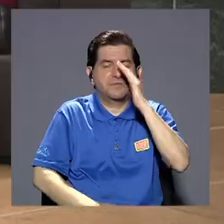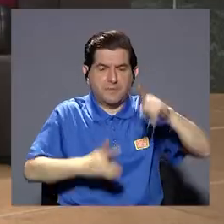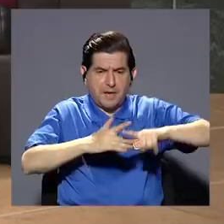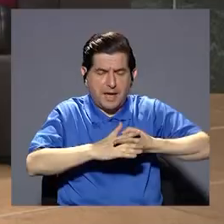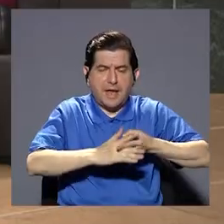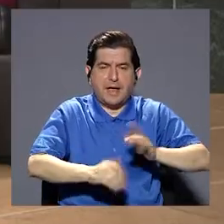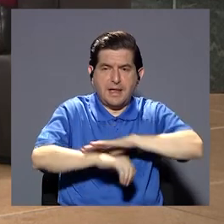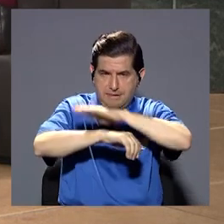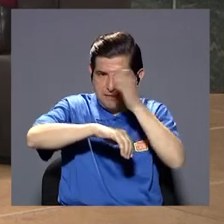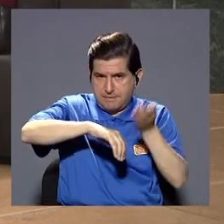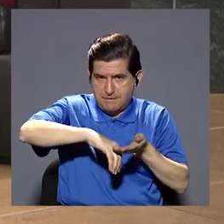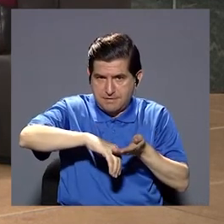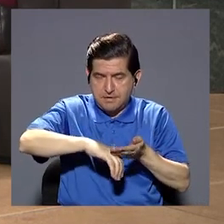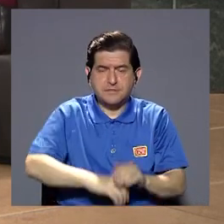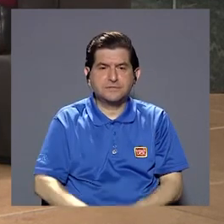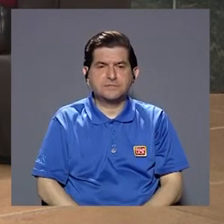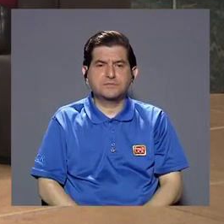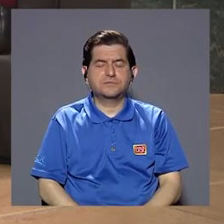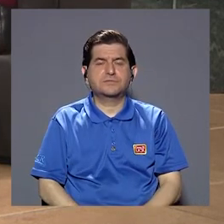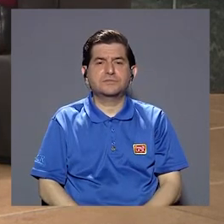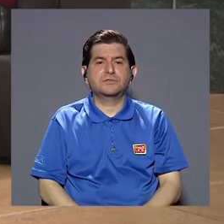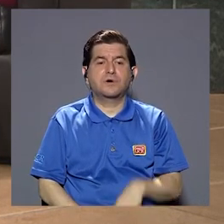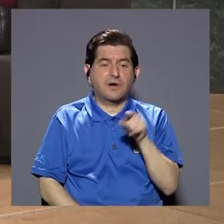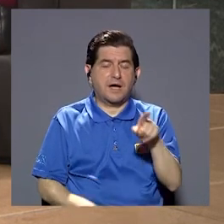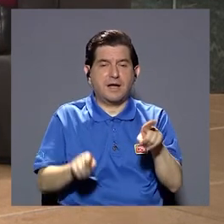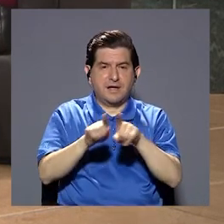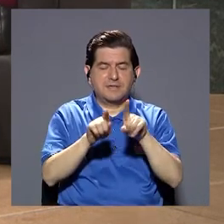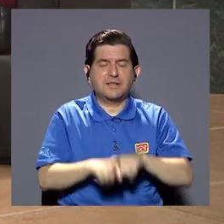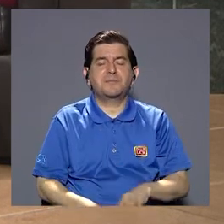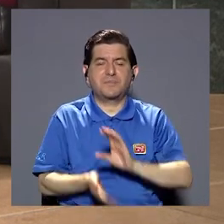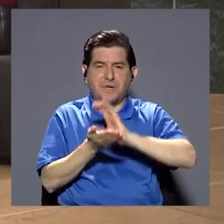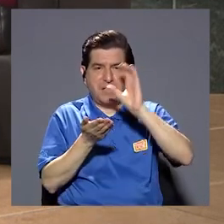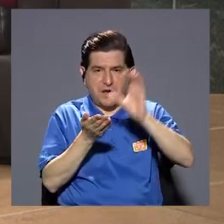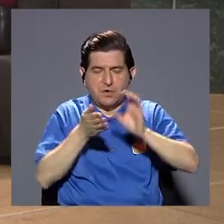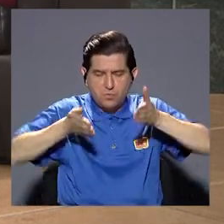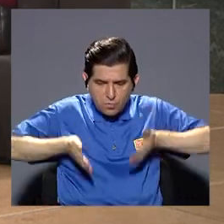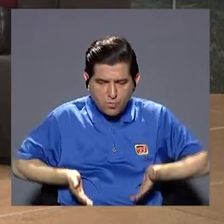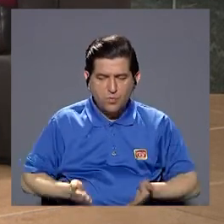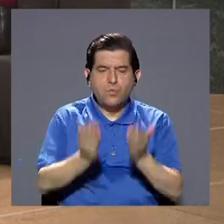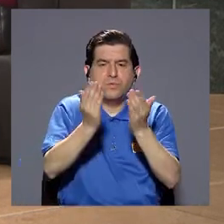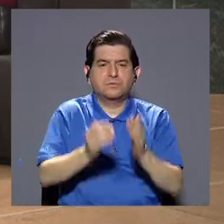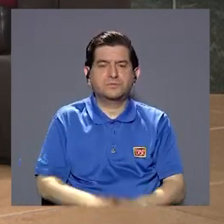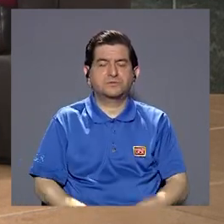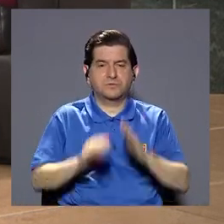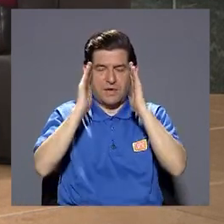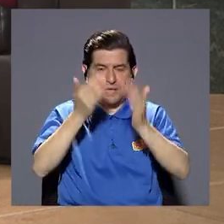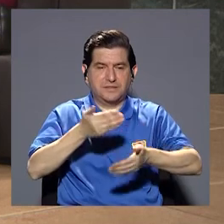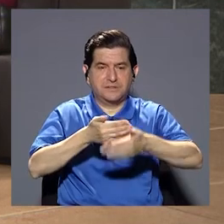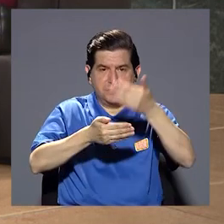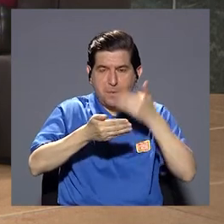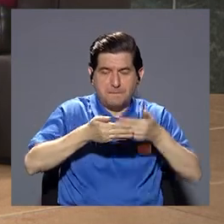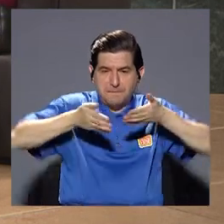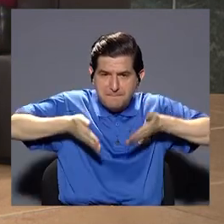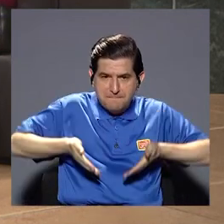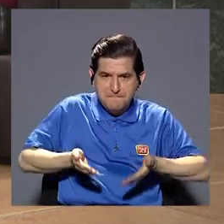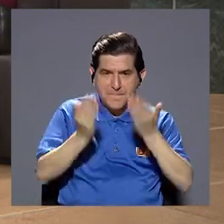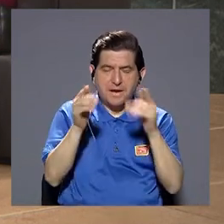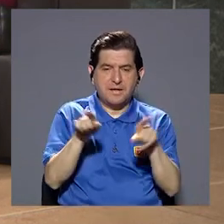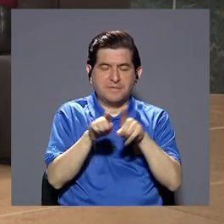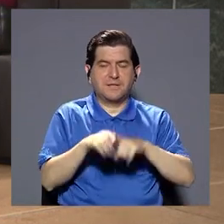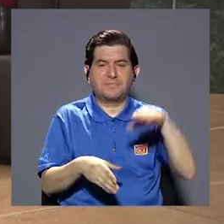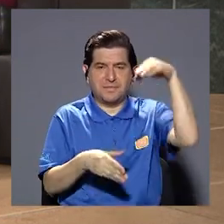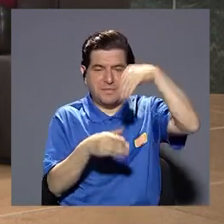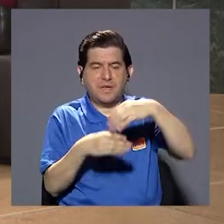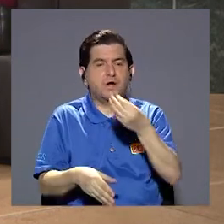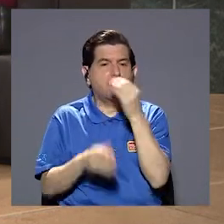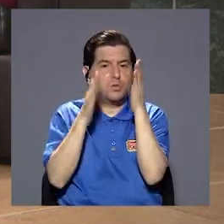con la mortalidad infantil pues también tenemos programas para atender al bebé y a la mamá desde el inicio del embarazo ¿verdad? desde